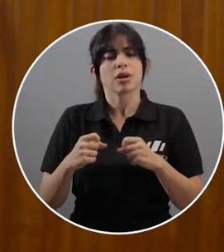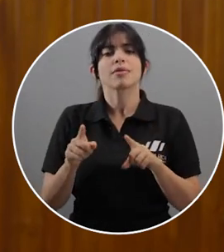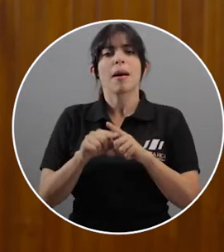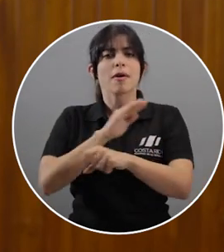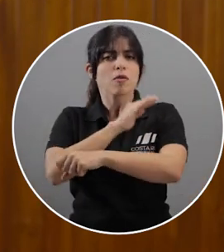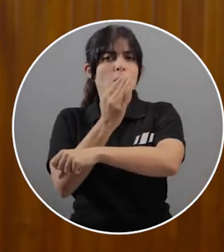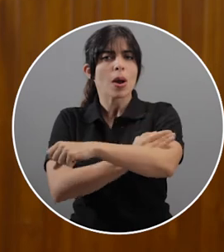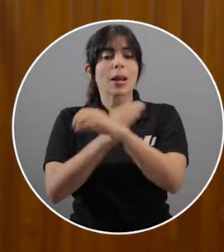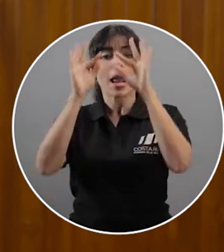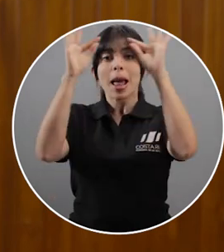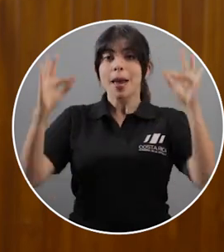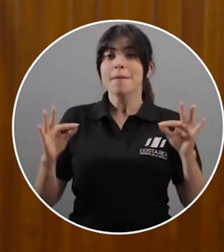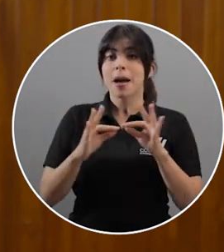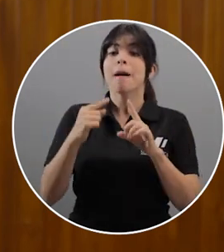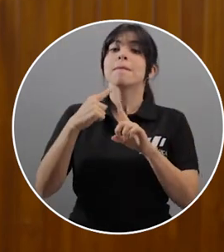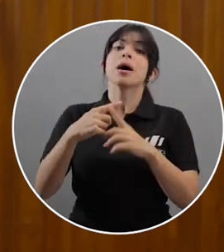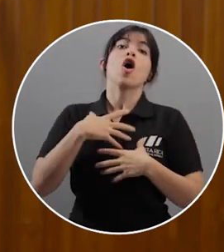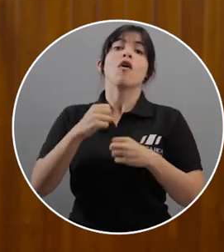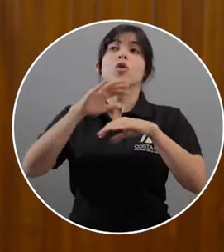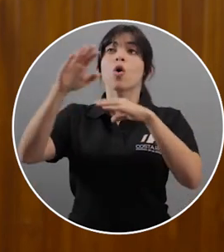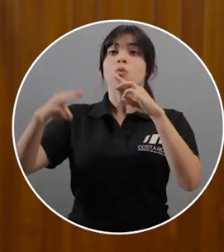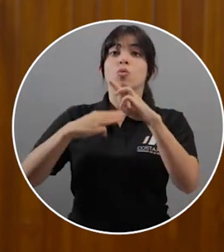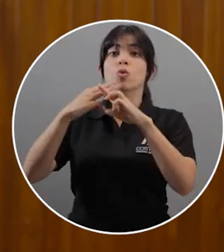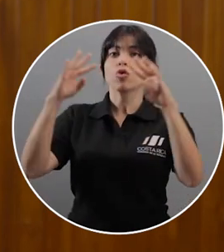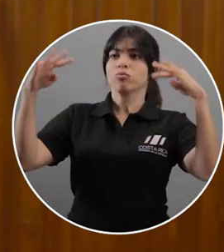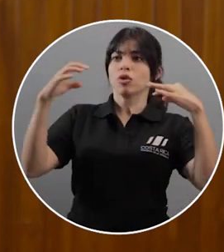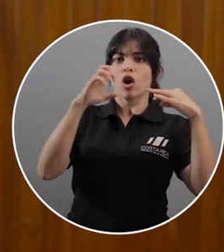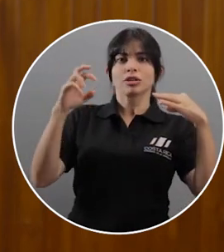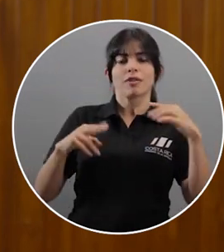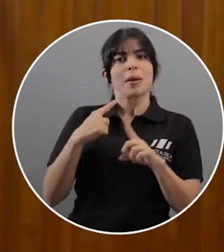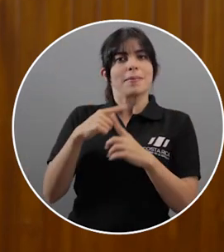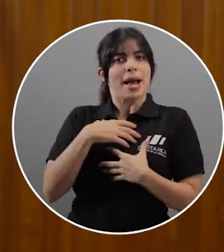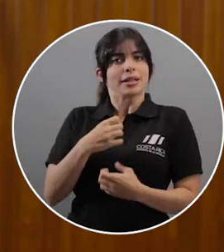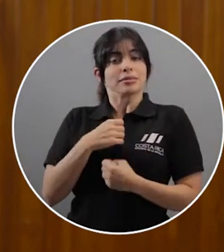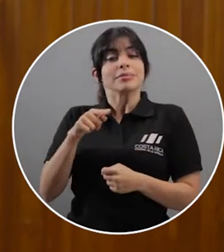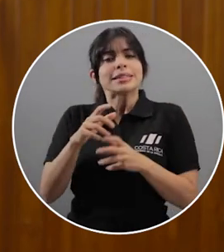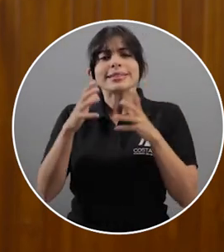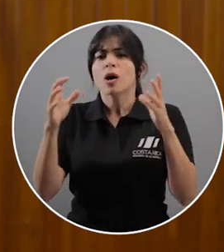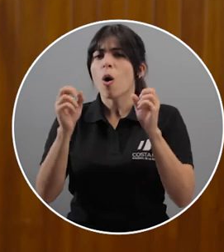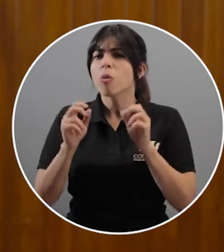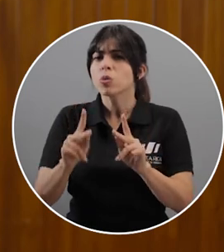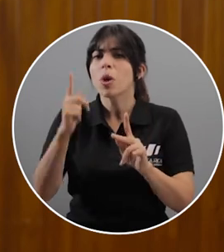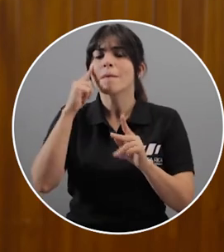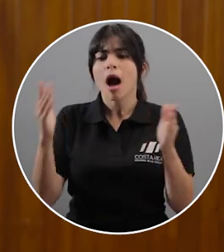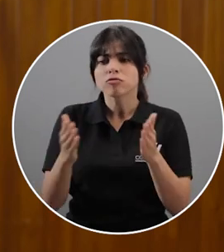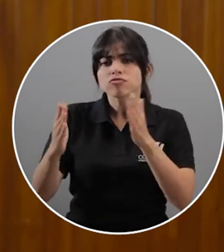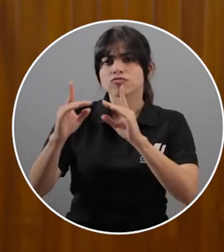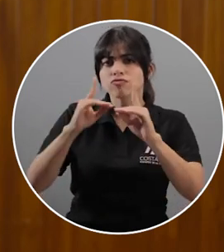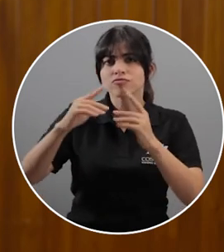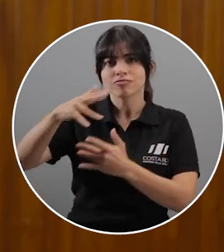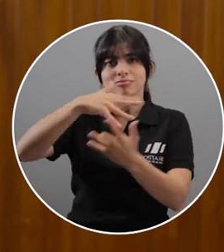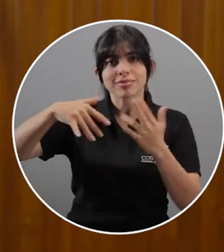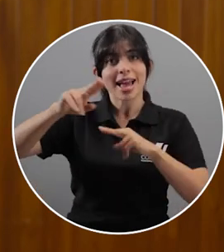a fortalecer la imagen y la confianza del mundo en Costa Rica. Es una gran oportunidad para fomentar el